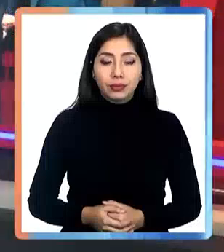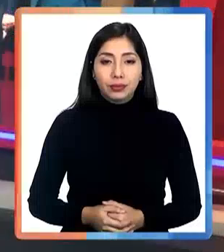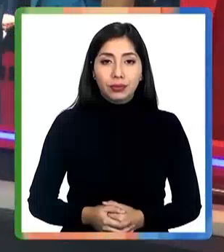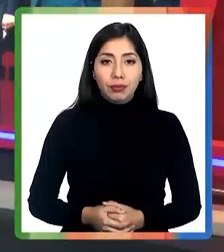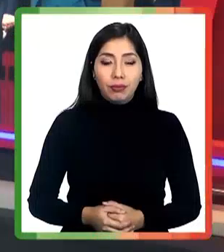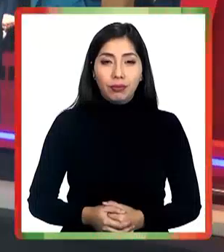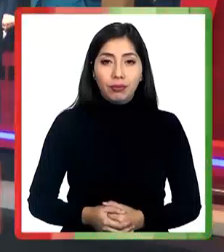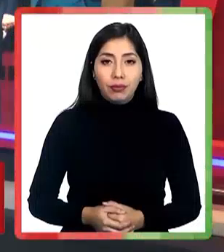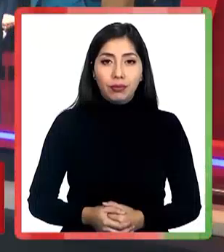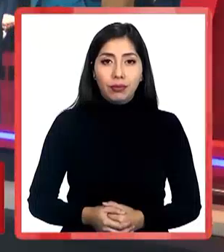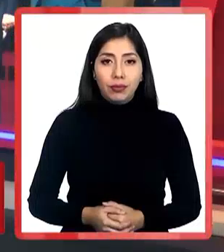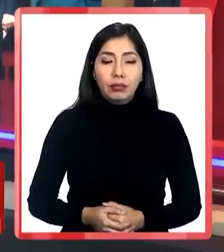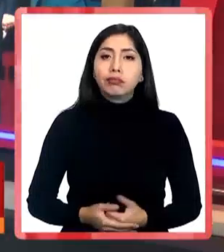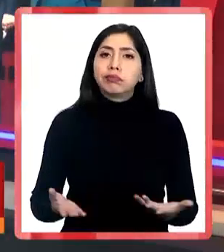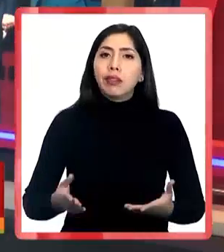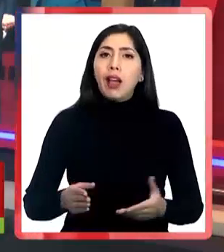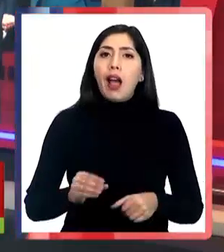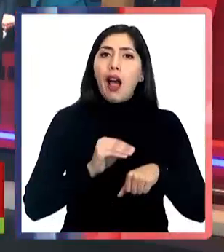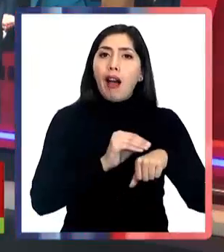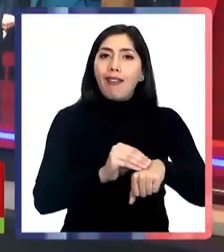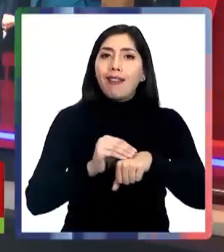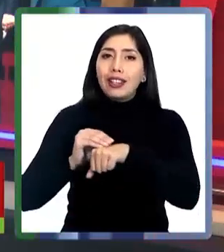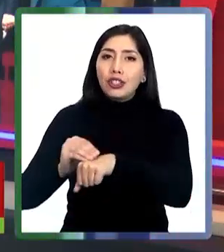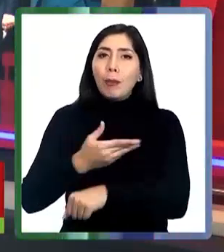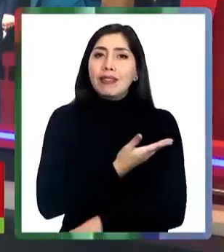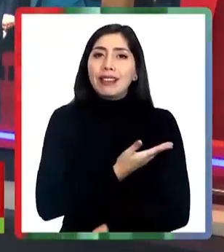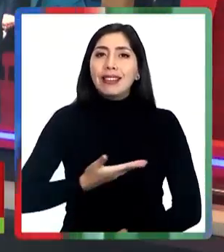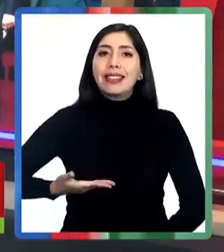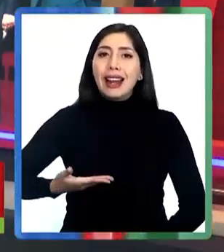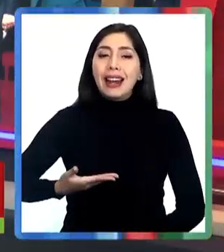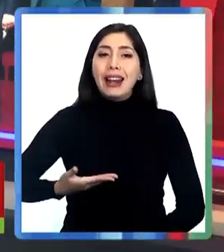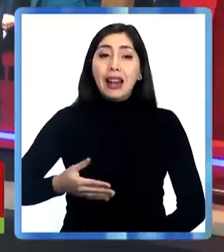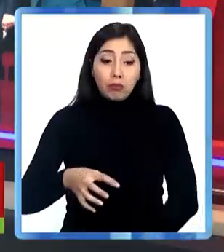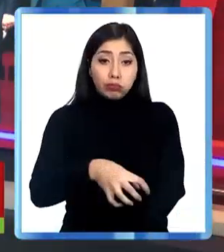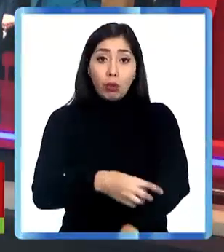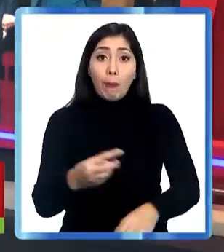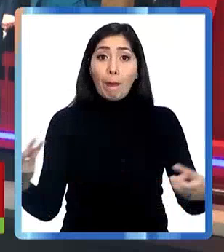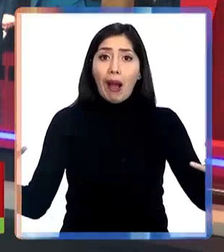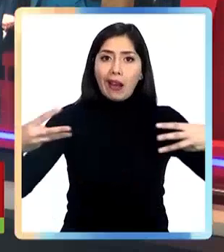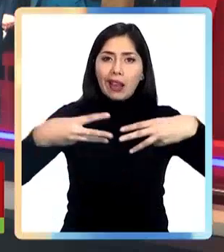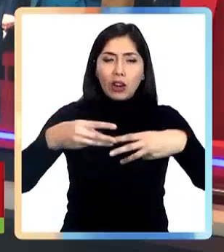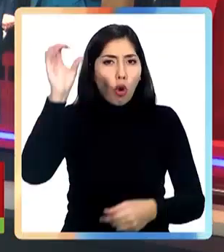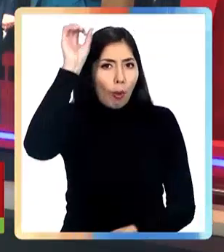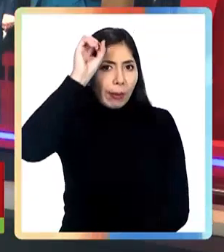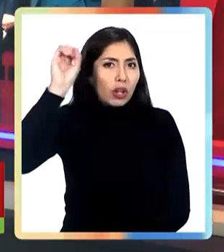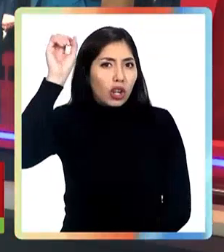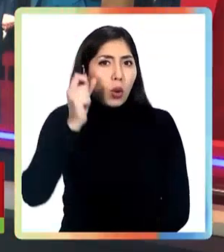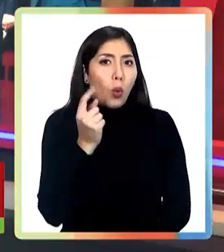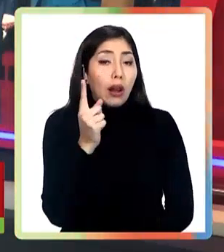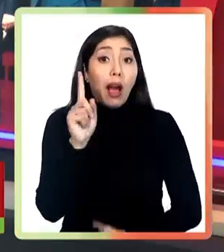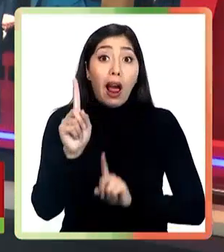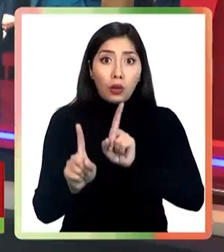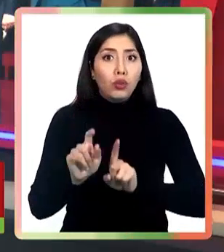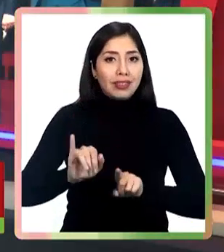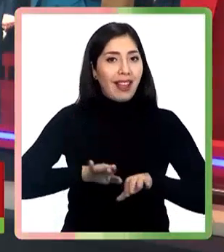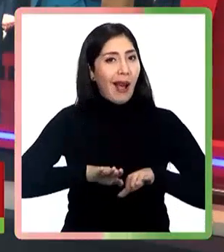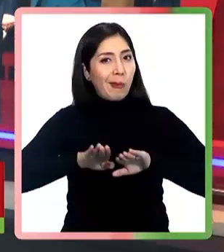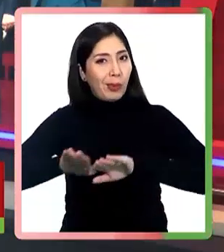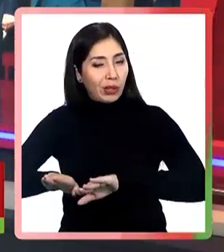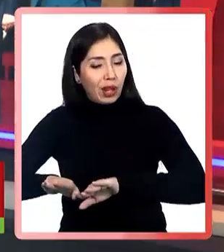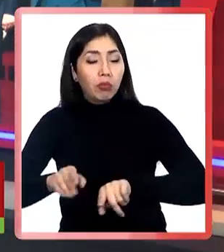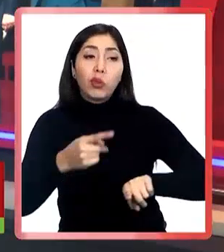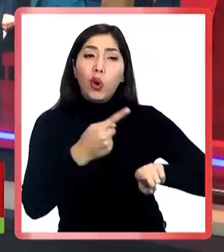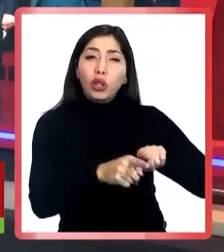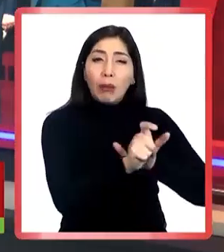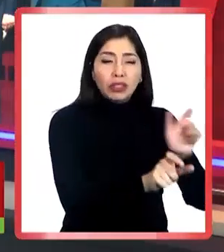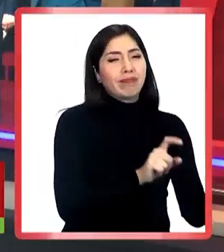Y cómo recibieron los anuncios presidenciales en Magallanes, mientras algunos parlamentarios de la zona valoraron los compromisos asumidos por el presidente Boric,